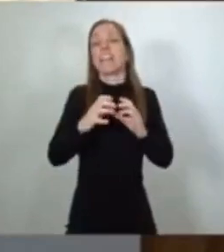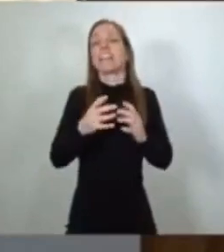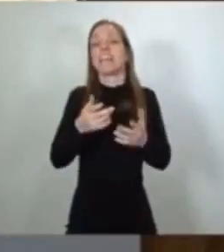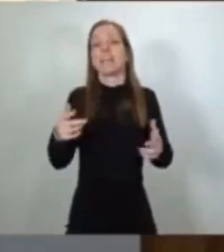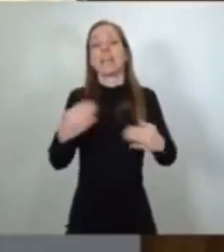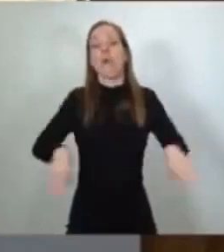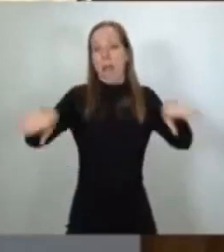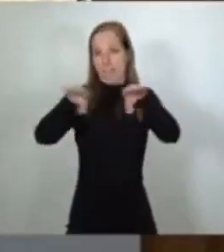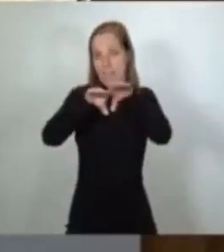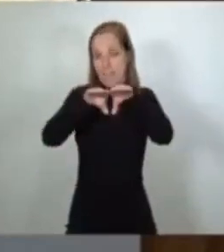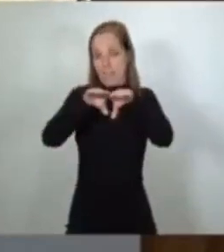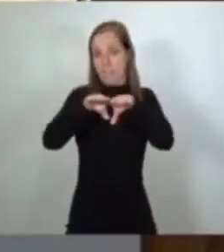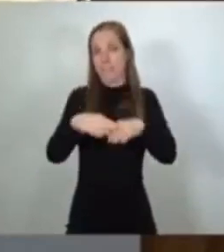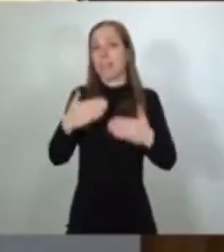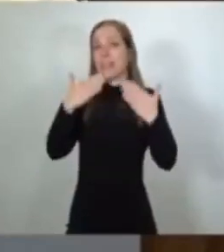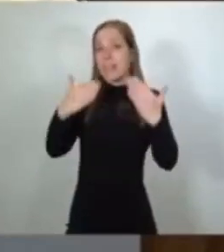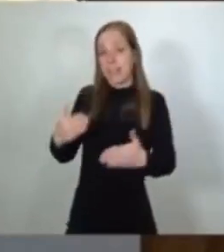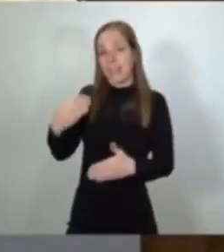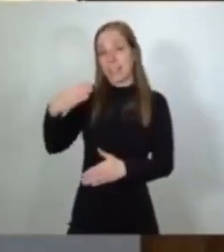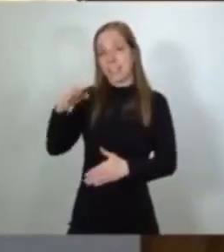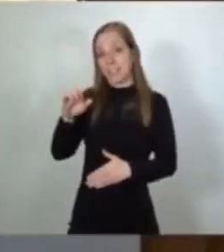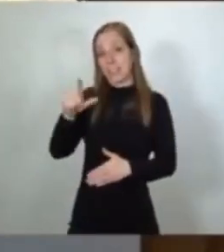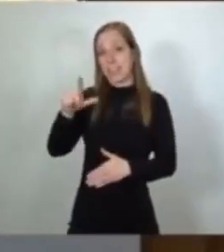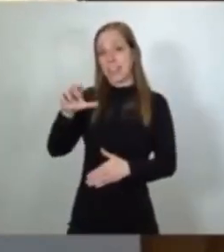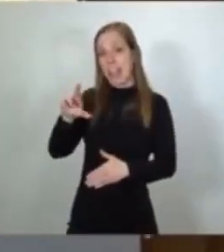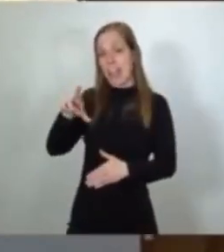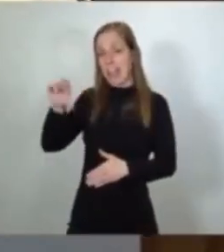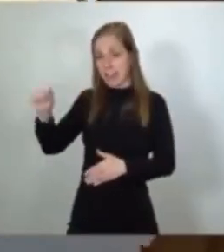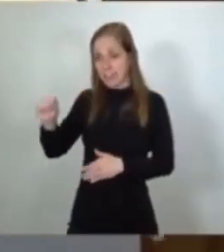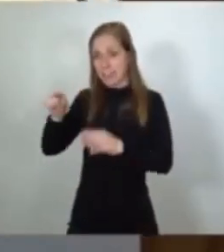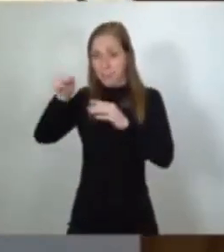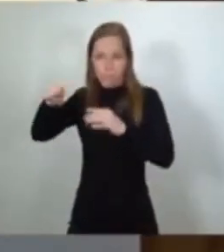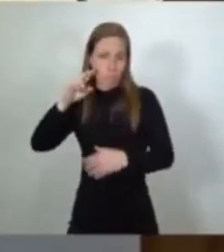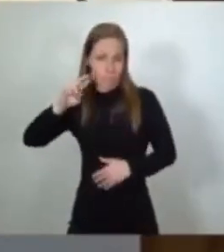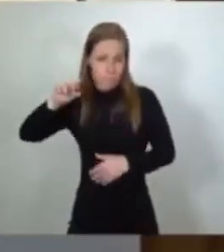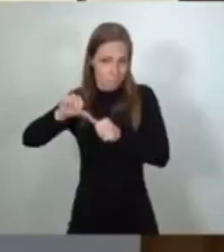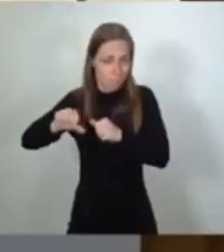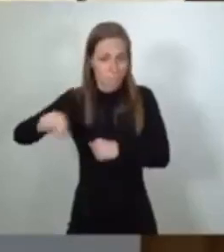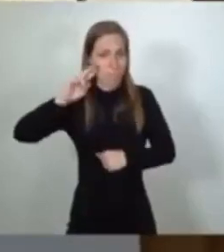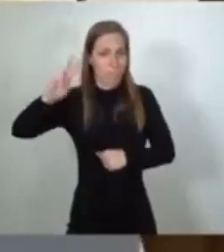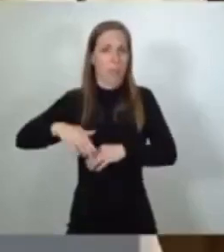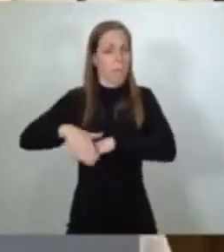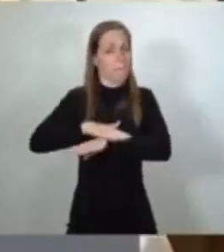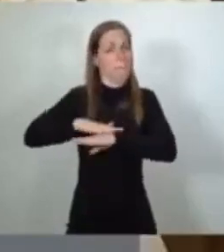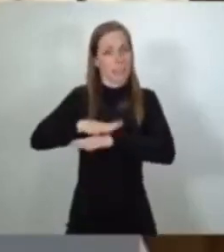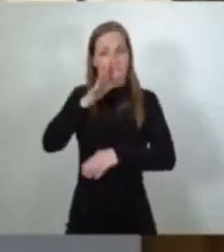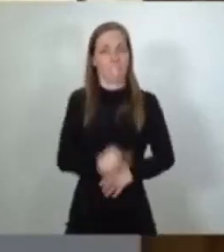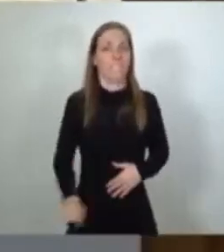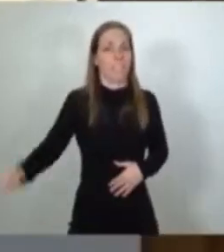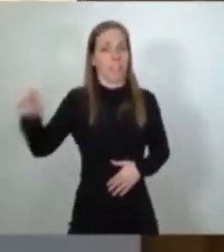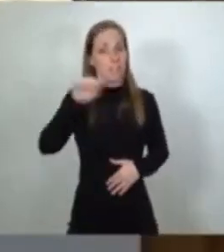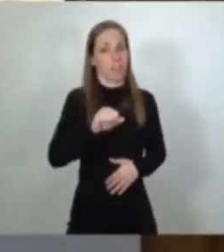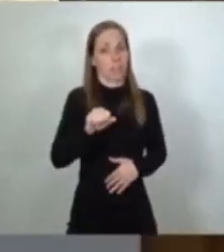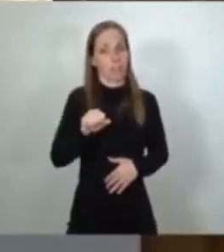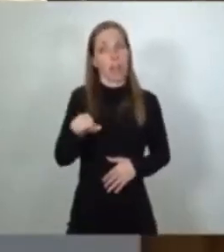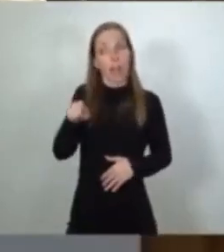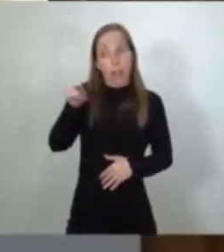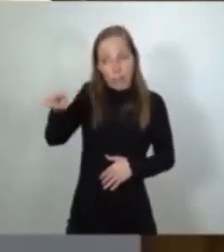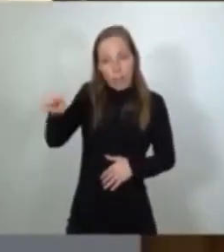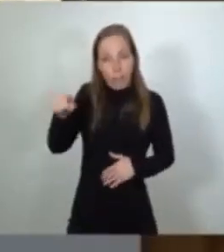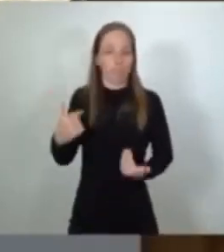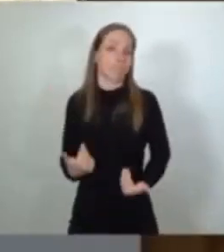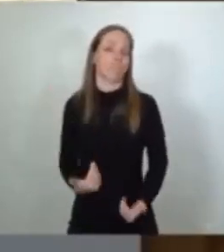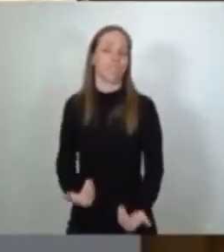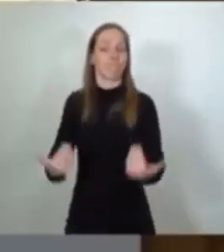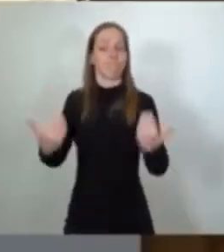Gracias, querida Ione Belarra. Serás una magnífica ministra. En tus manos está nada más